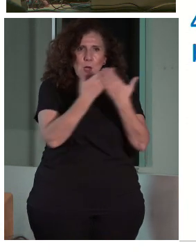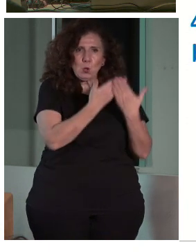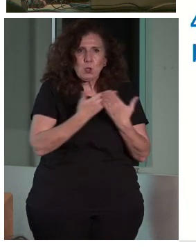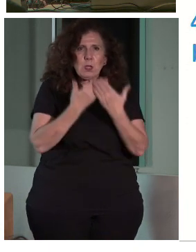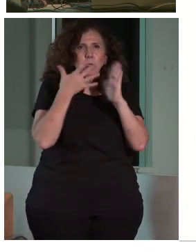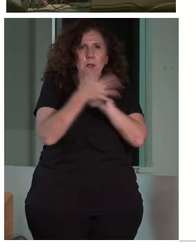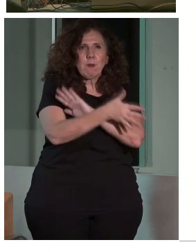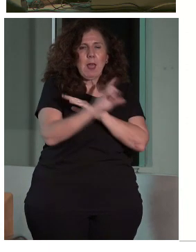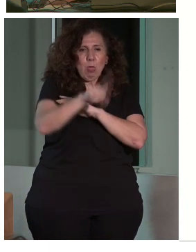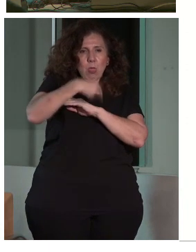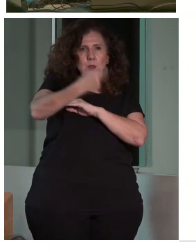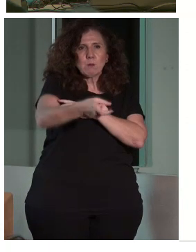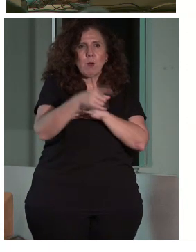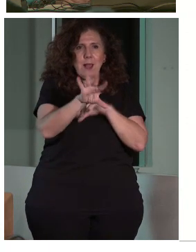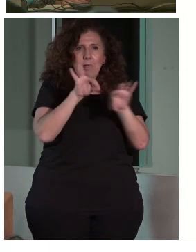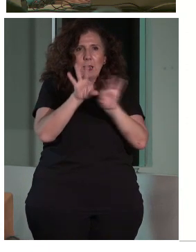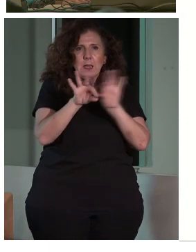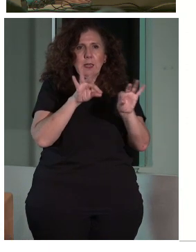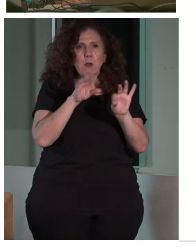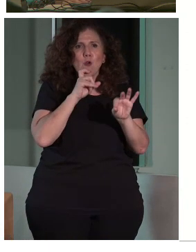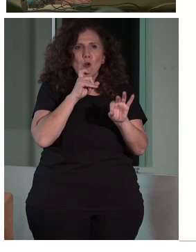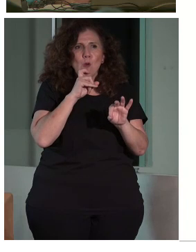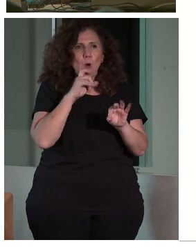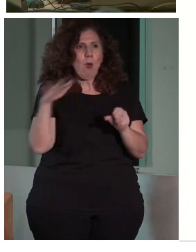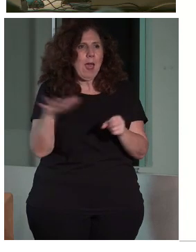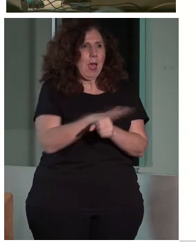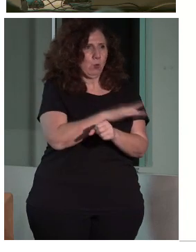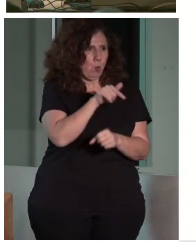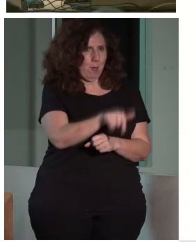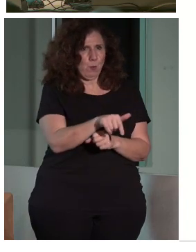unos criterios de actuación, ¿de acuerdo?